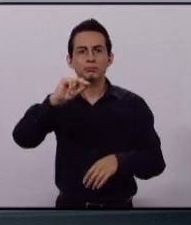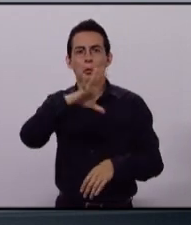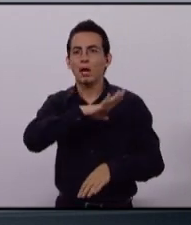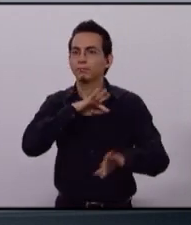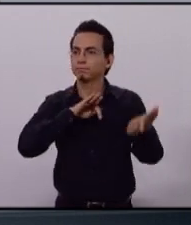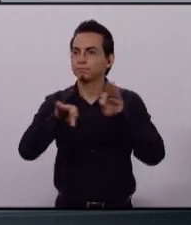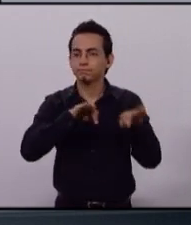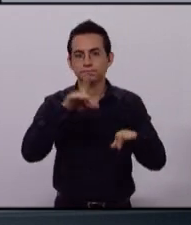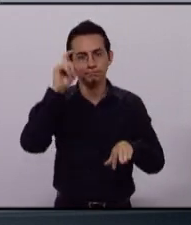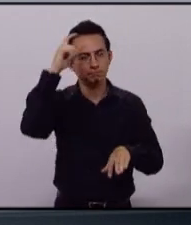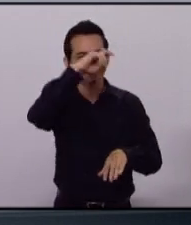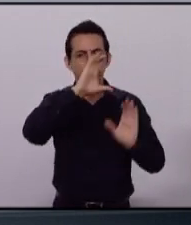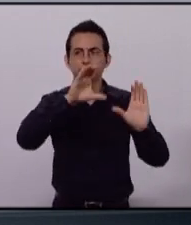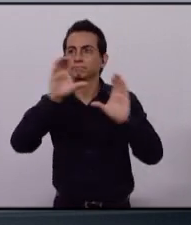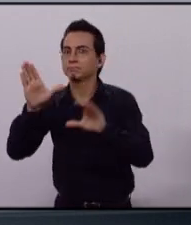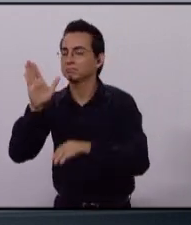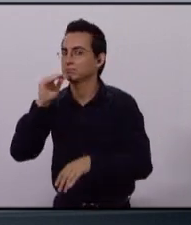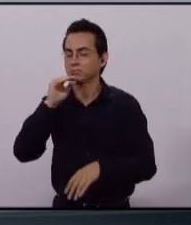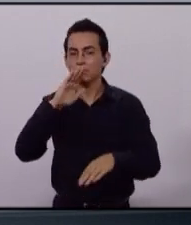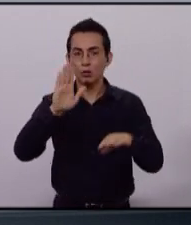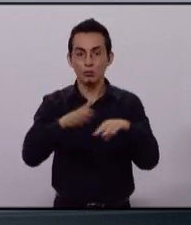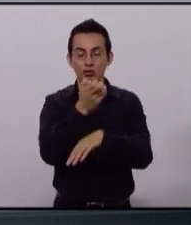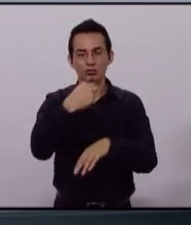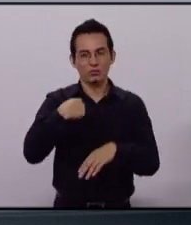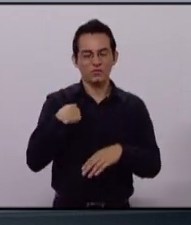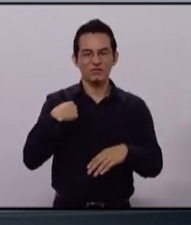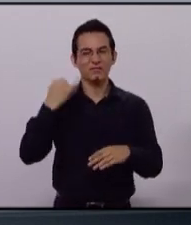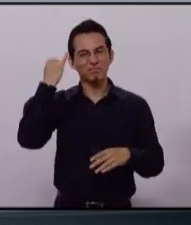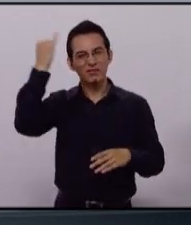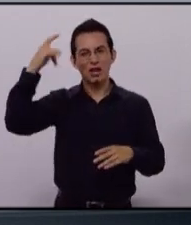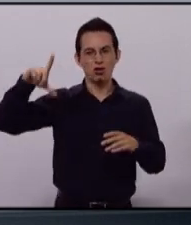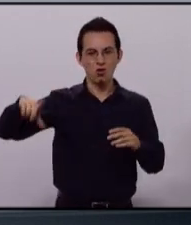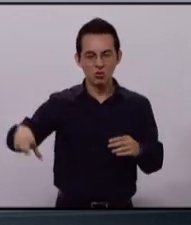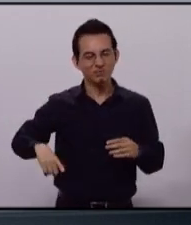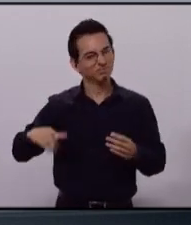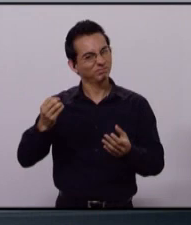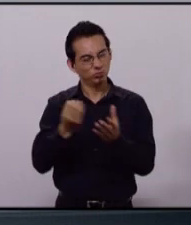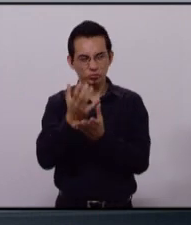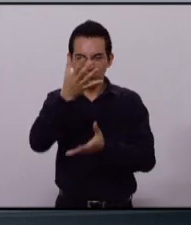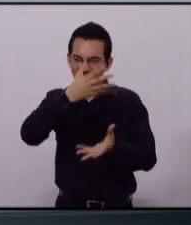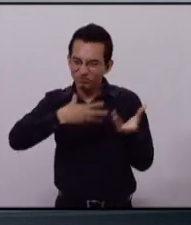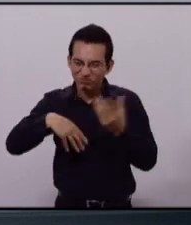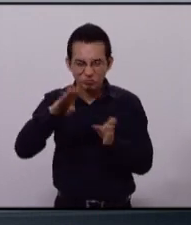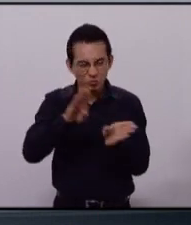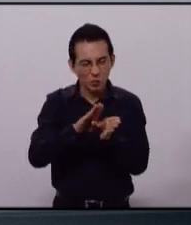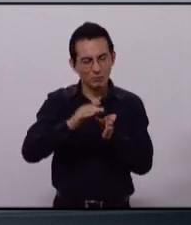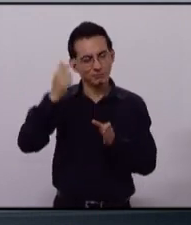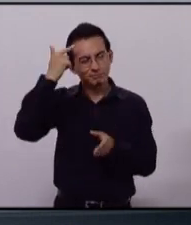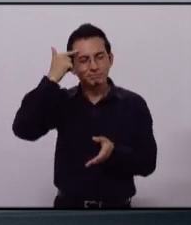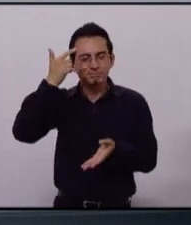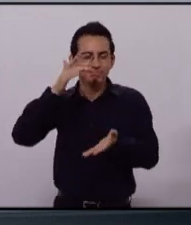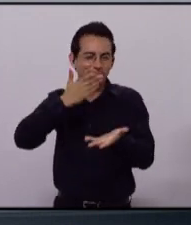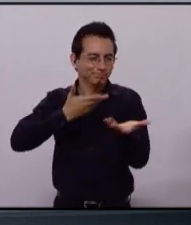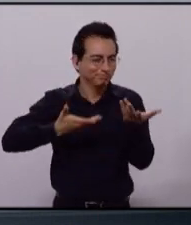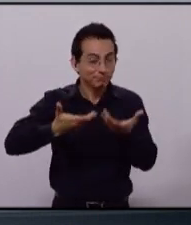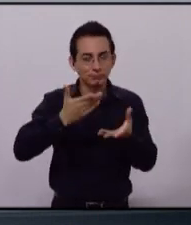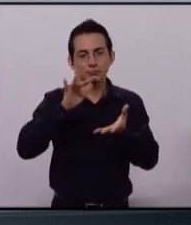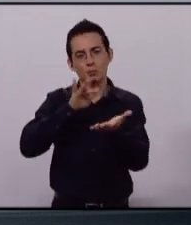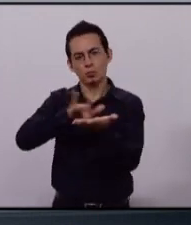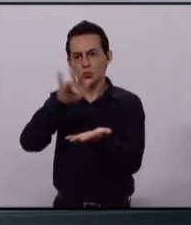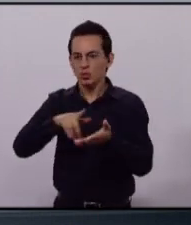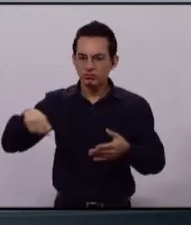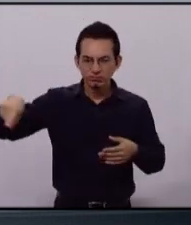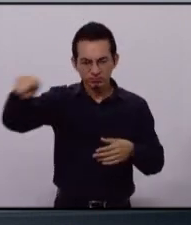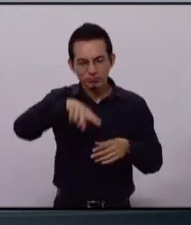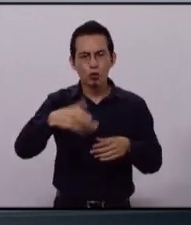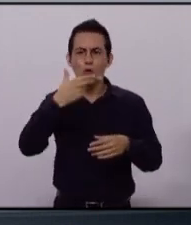Nosotros tendremos un gobierno promotor que genere confianza y certidumbre a la iniciativa privada, para que ellos